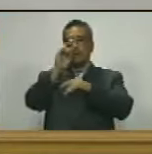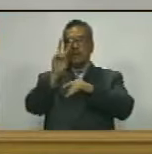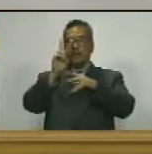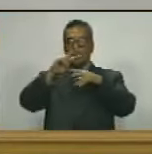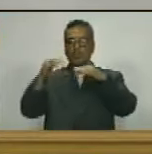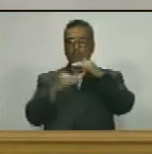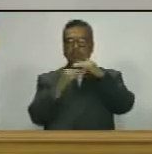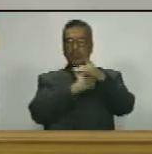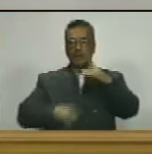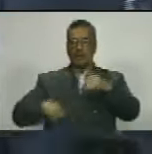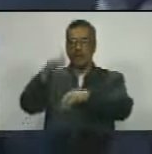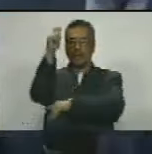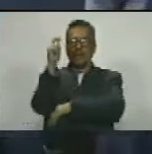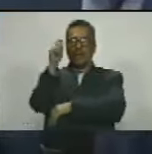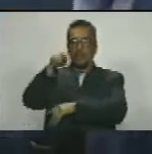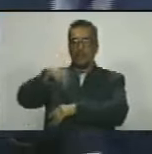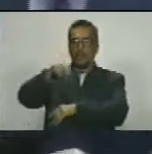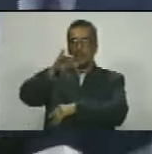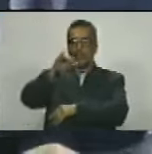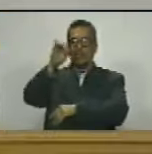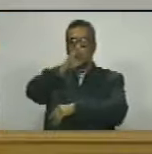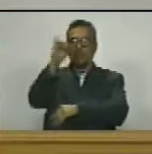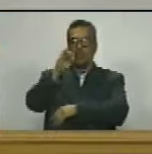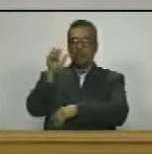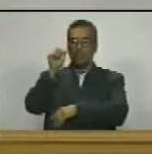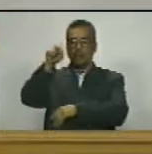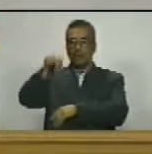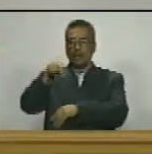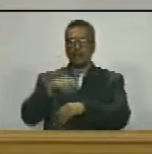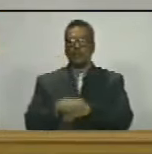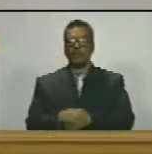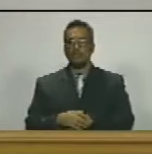vicepresidente diputado nixon maniglia belis